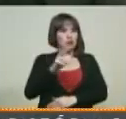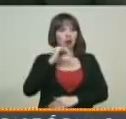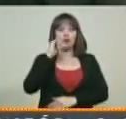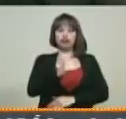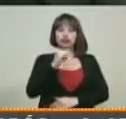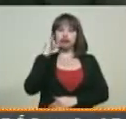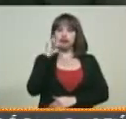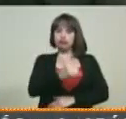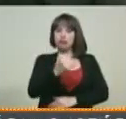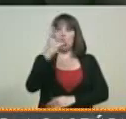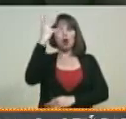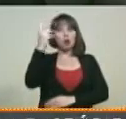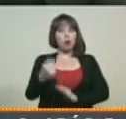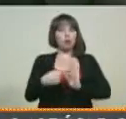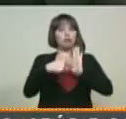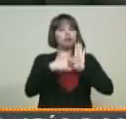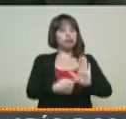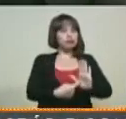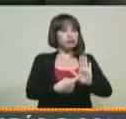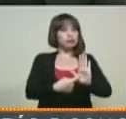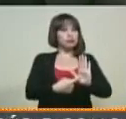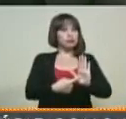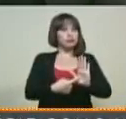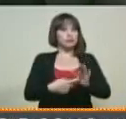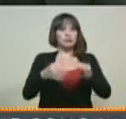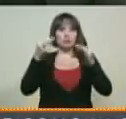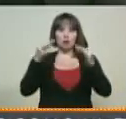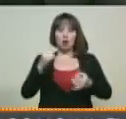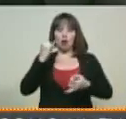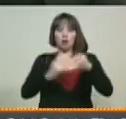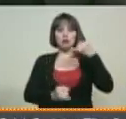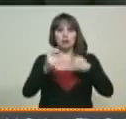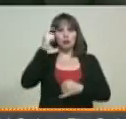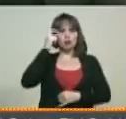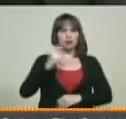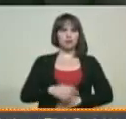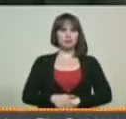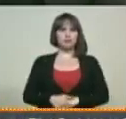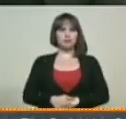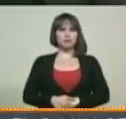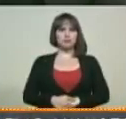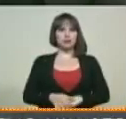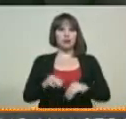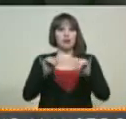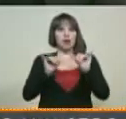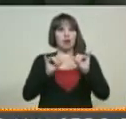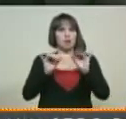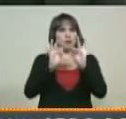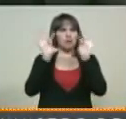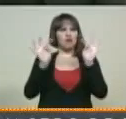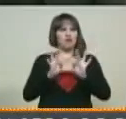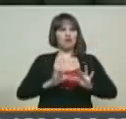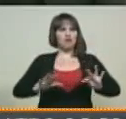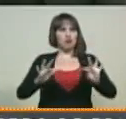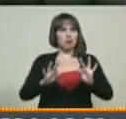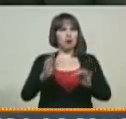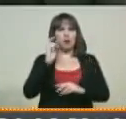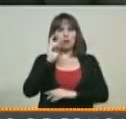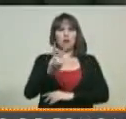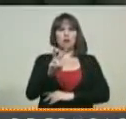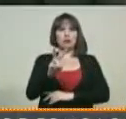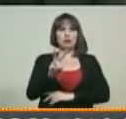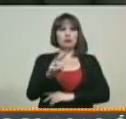con cifras en la mano, con números concretos en los últimos días. En ese sentido, hoy se llevó a cabo una